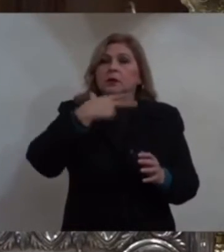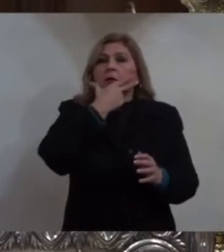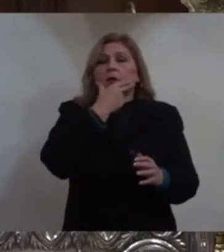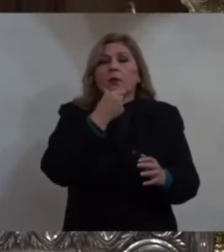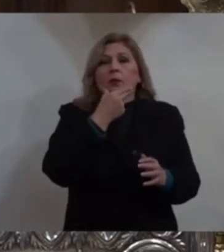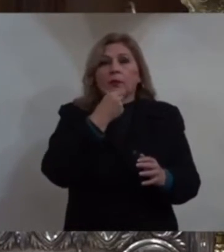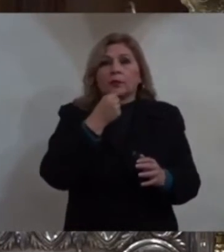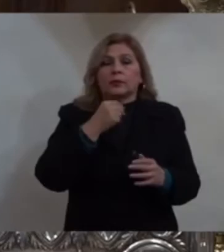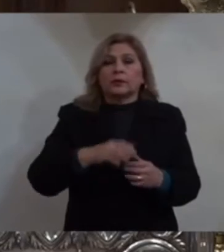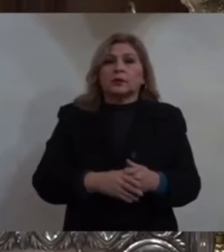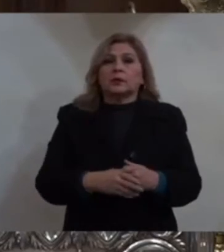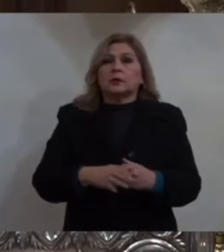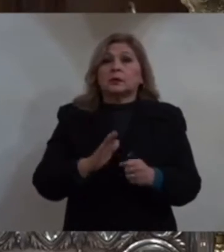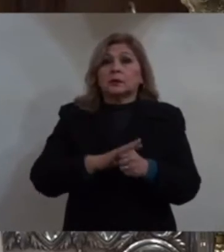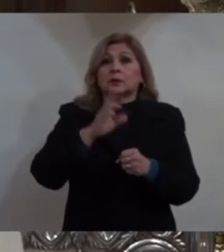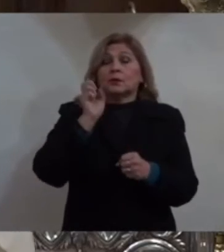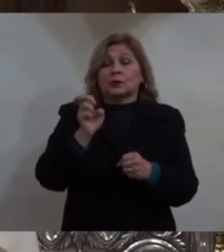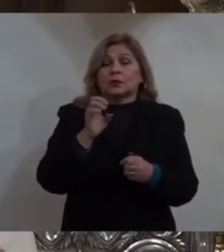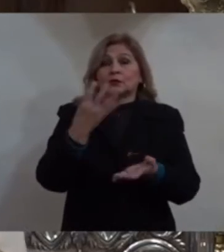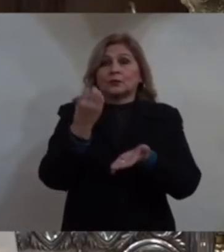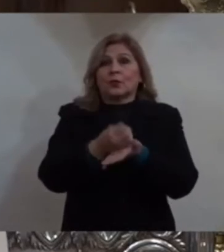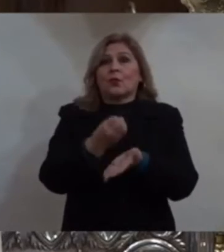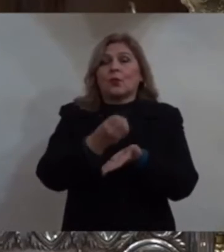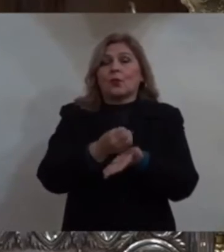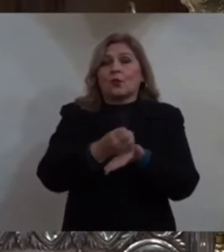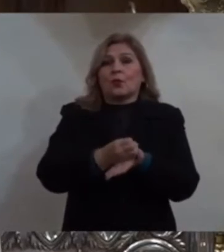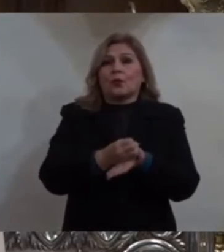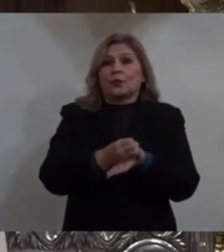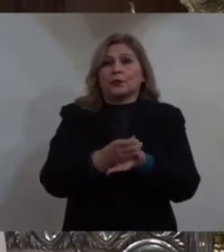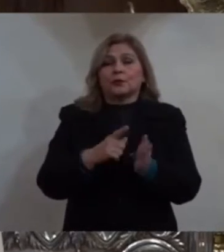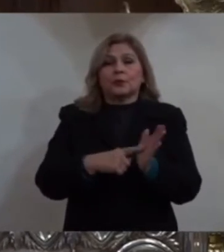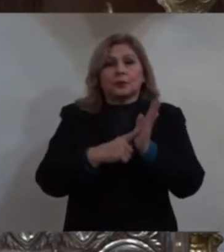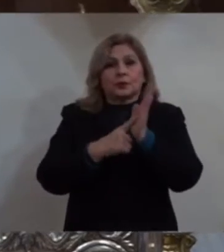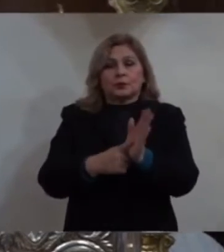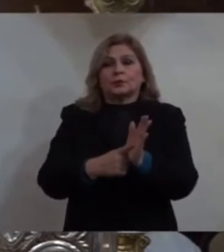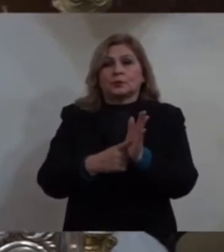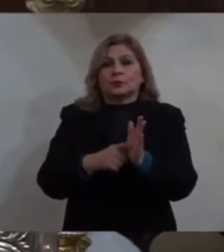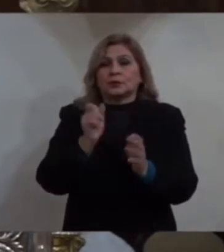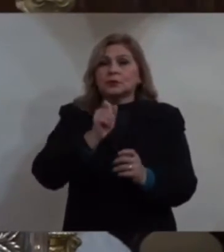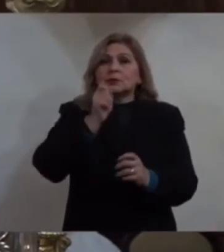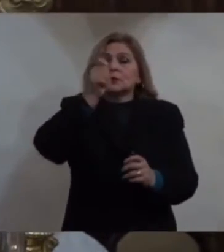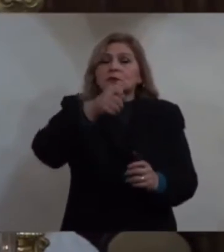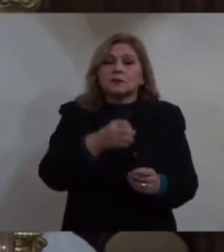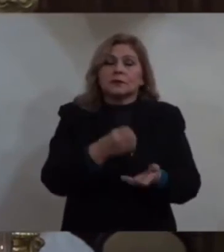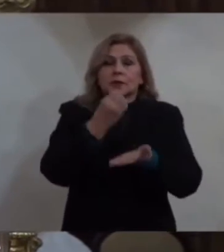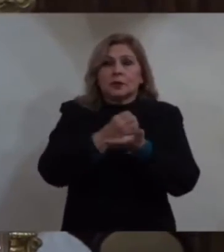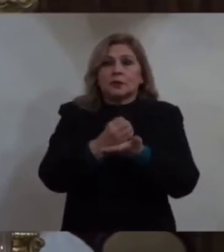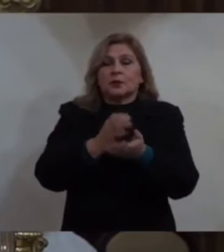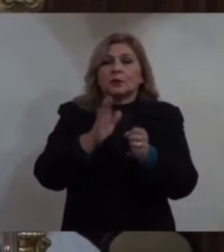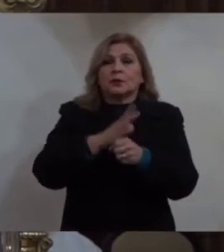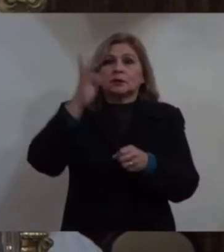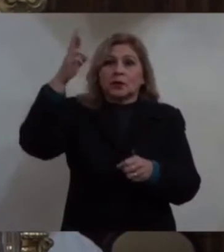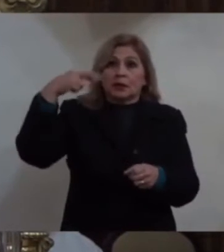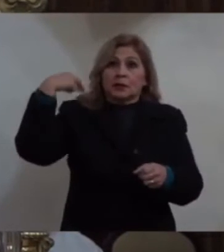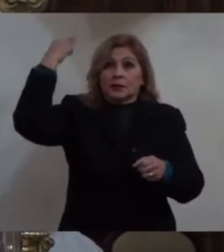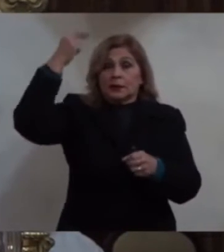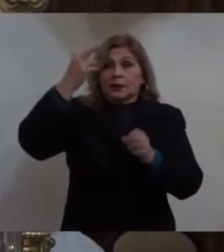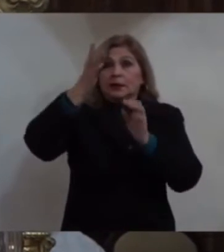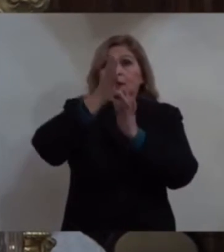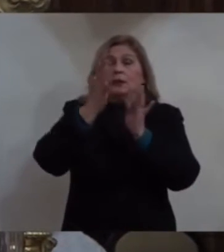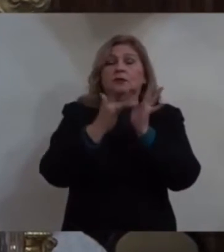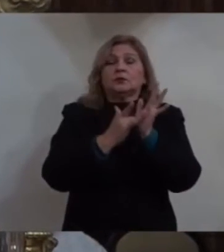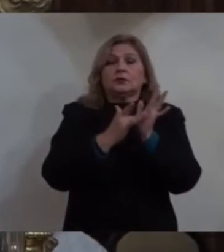Por eso le dieron el oro. Porque él es el rey. En la cruz está el